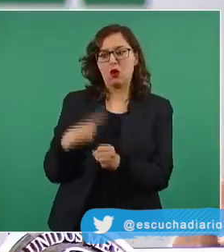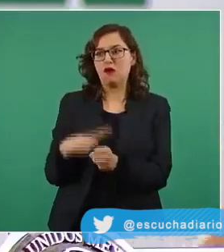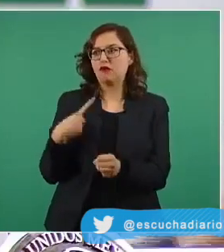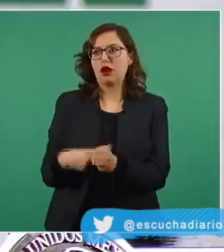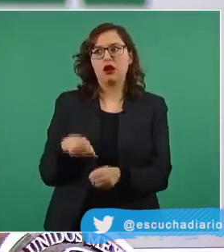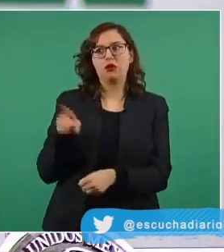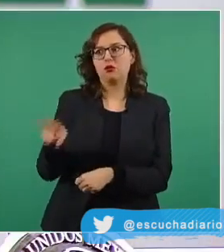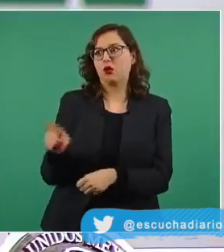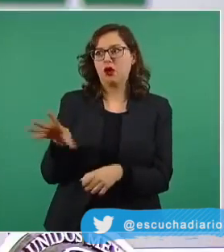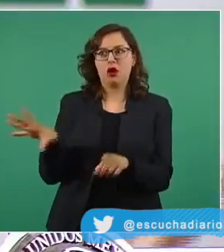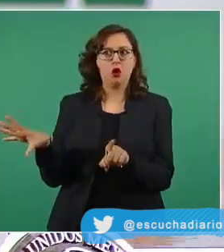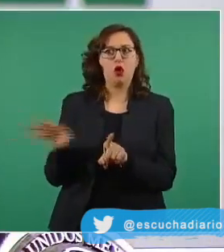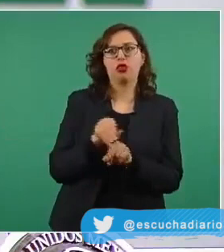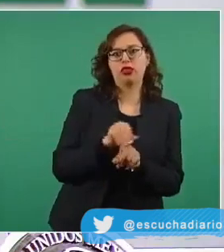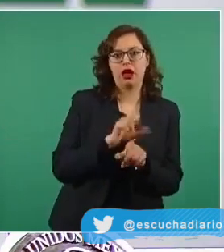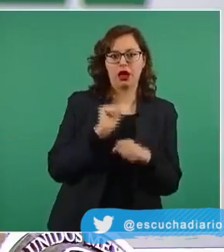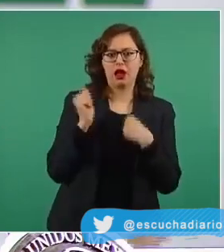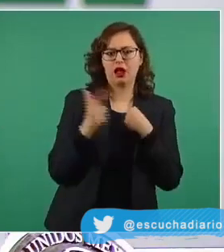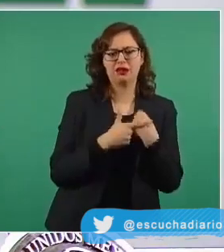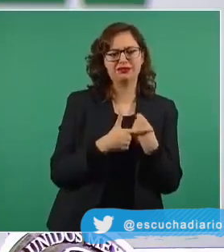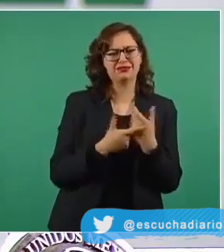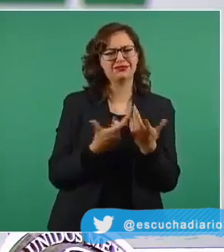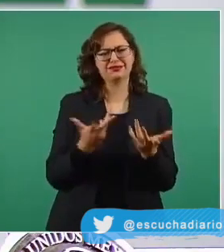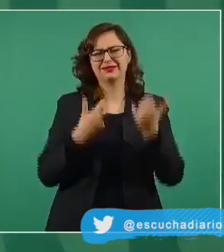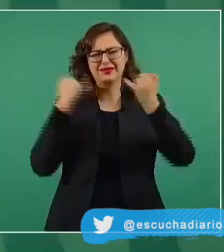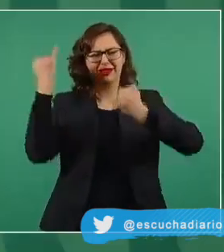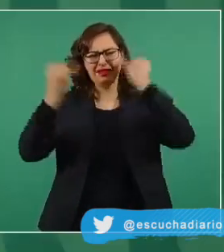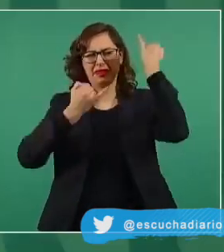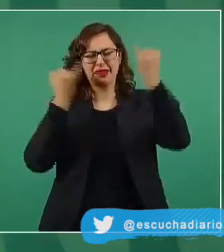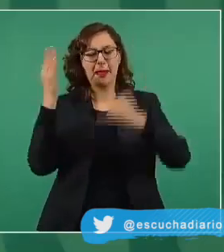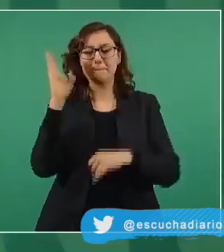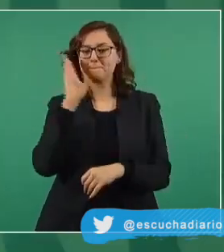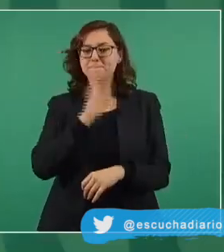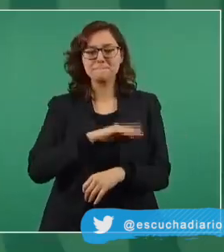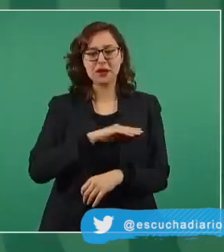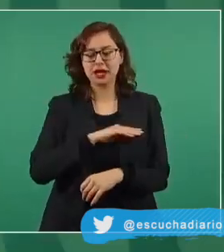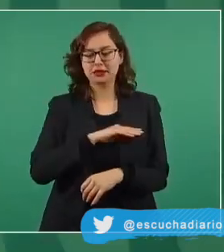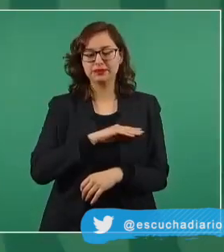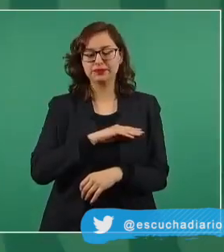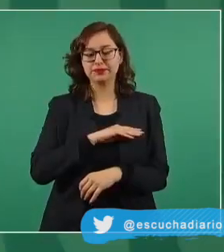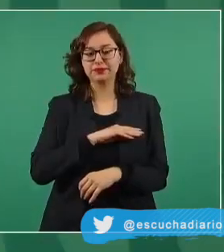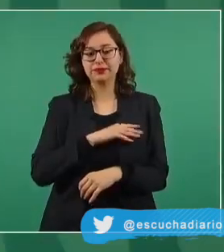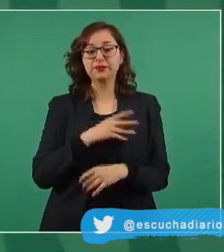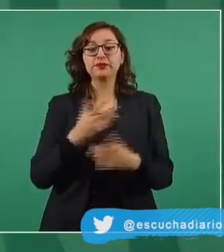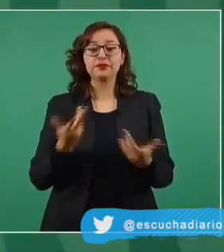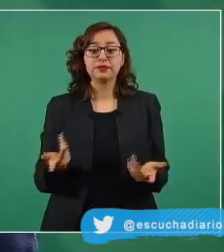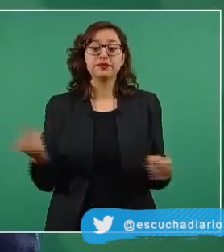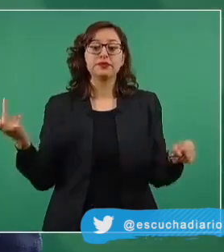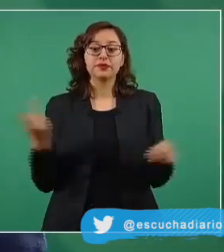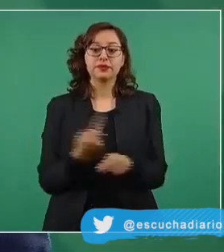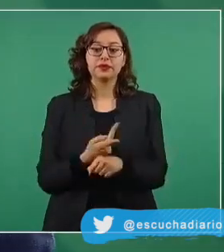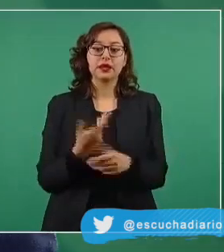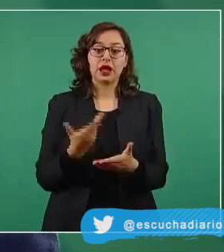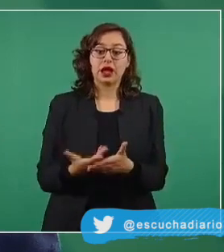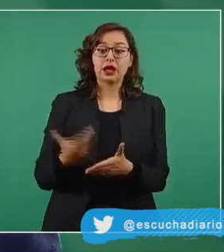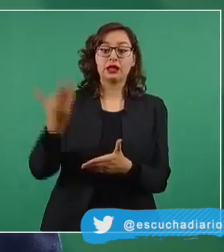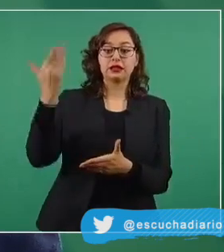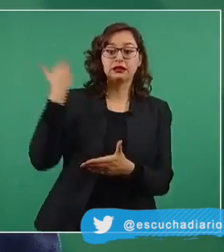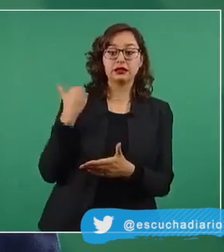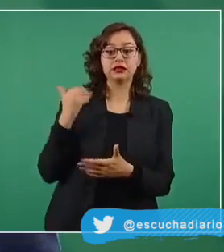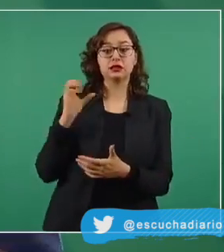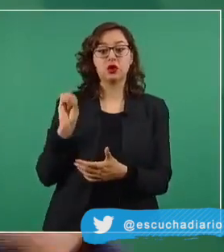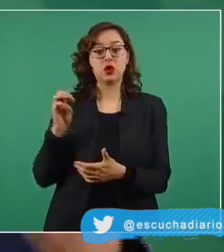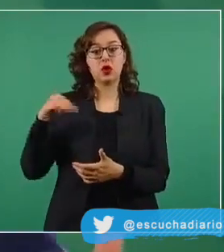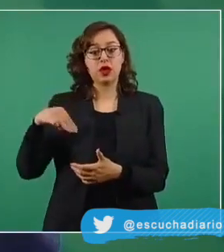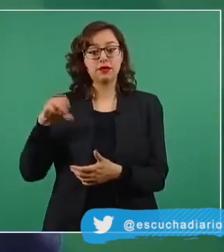Querétaro, concentrando el 90%, dos puntos más que el día de ayer de los casos activos del país. En esta tercera ola de